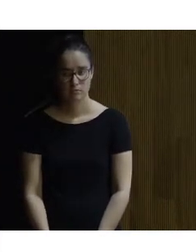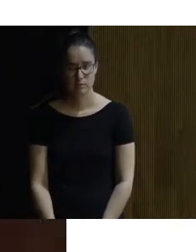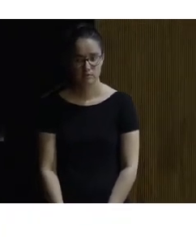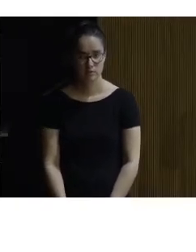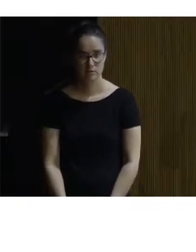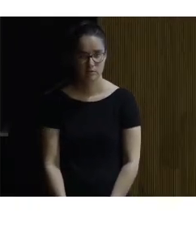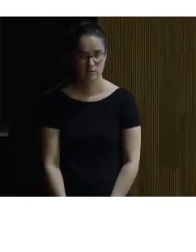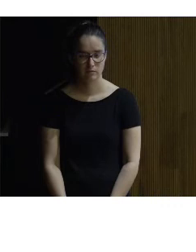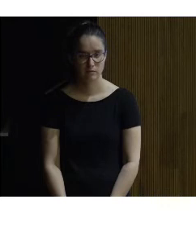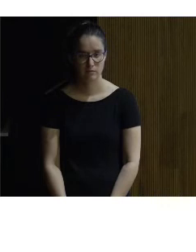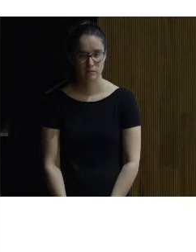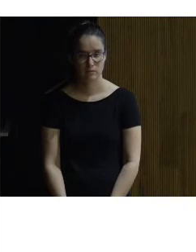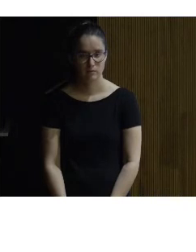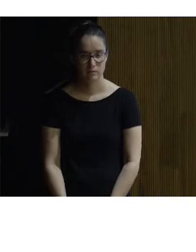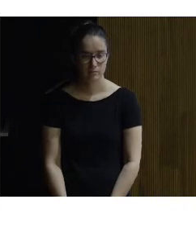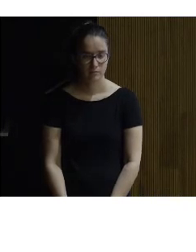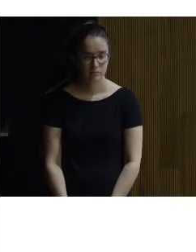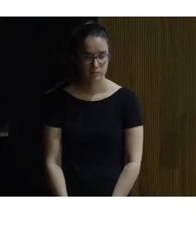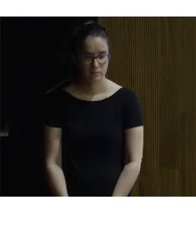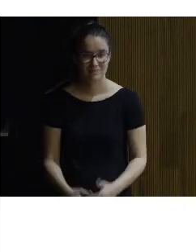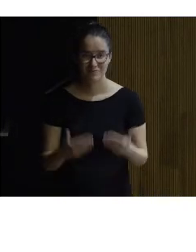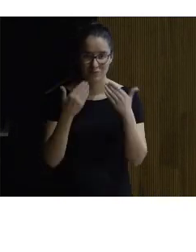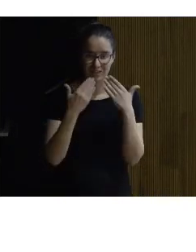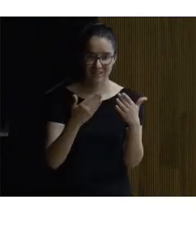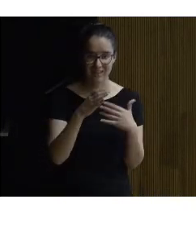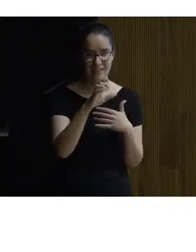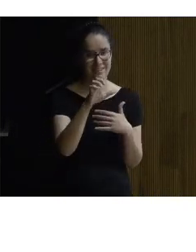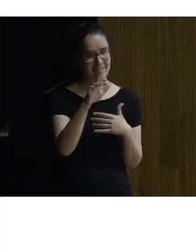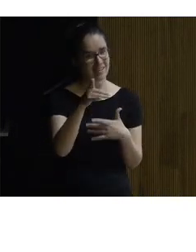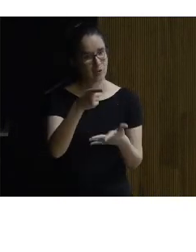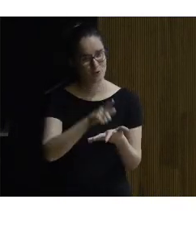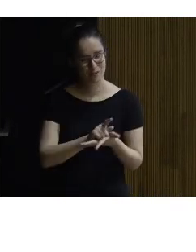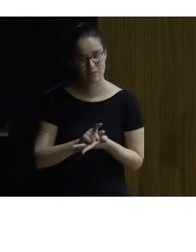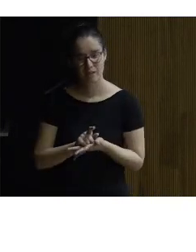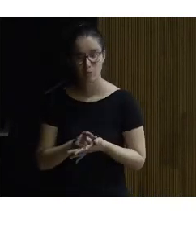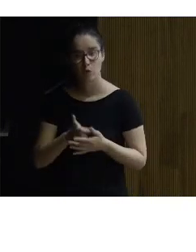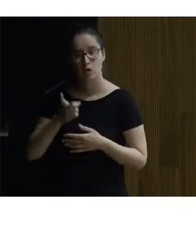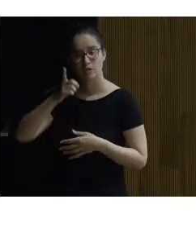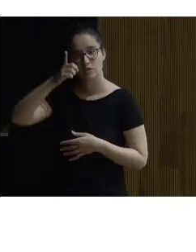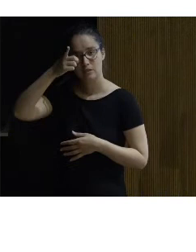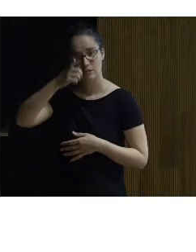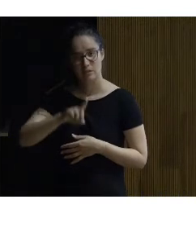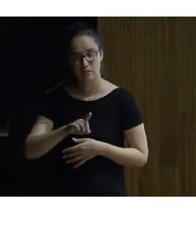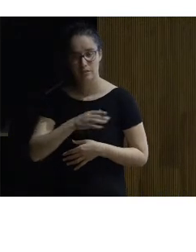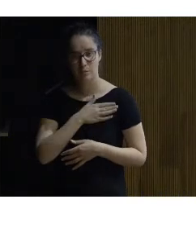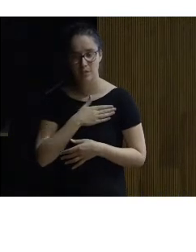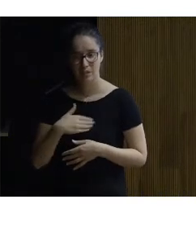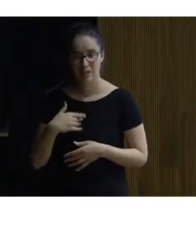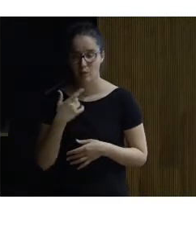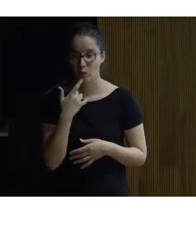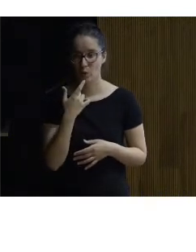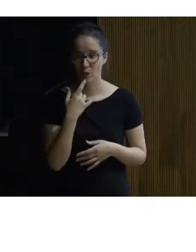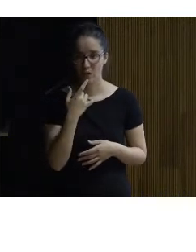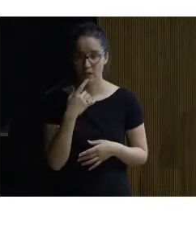pues muchas gracias Elena otra vez bueno también también quiero decir que las